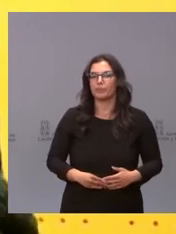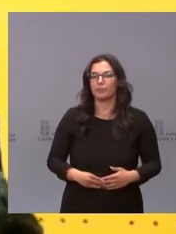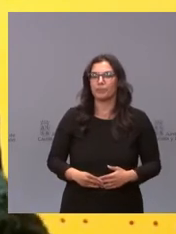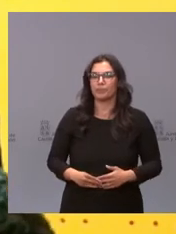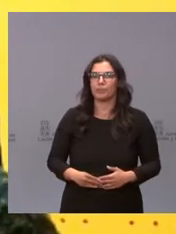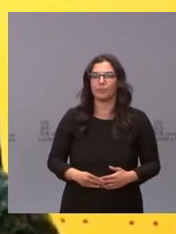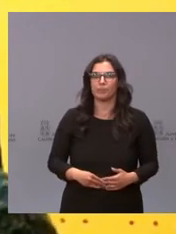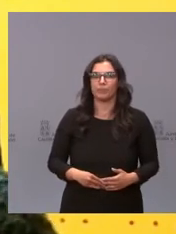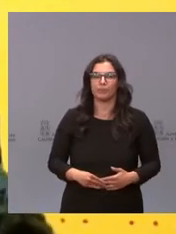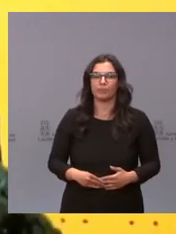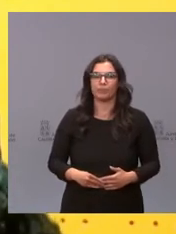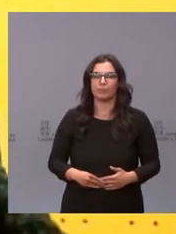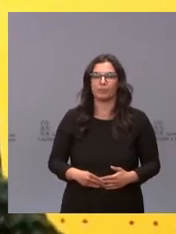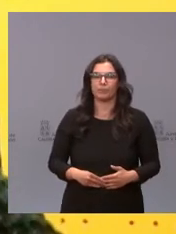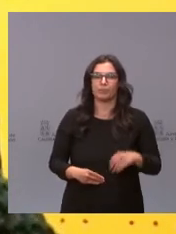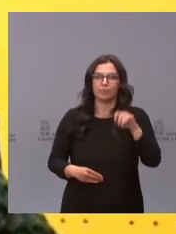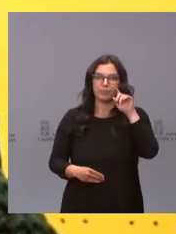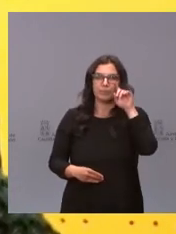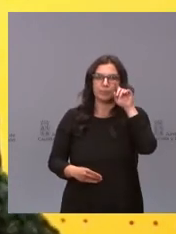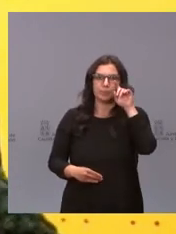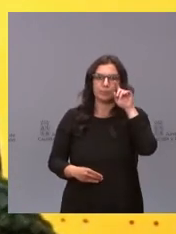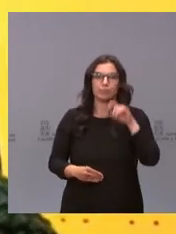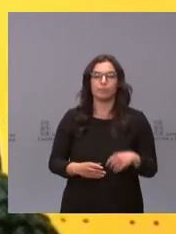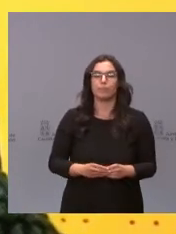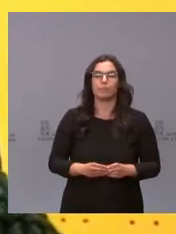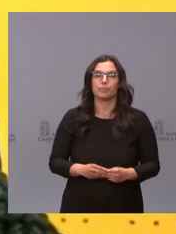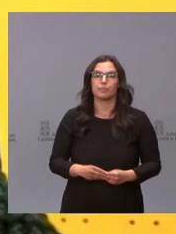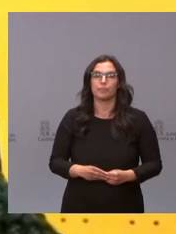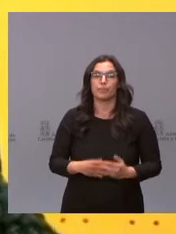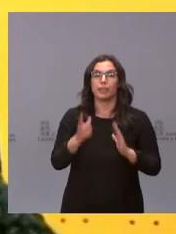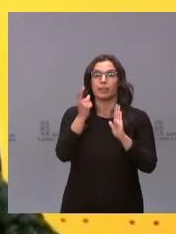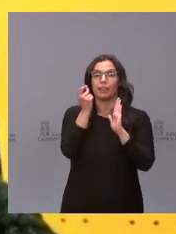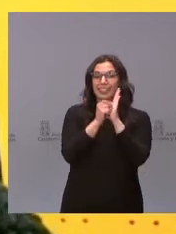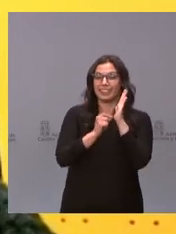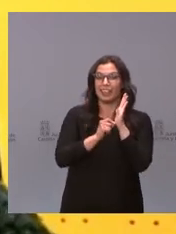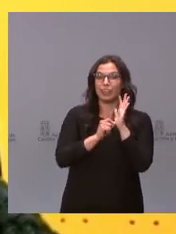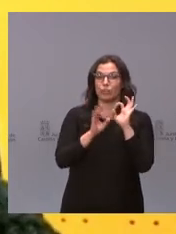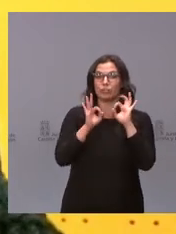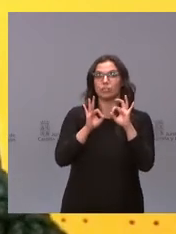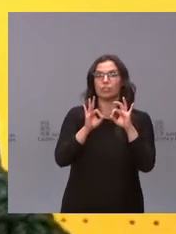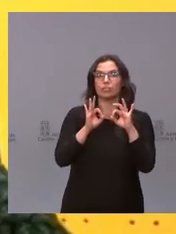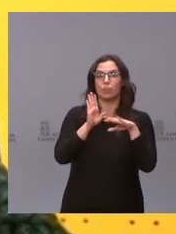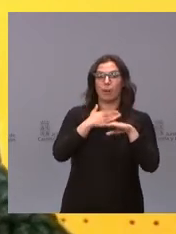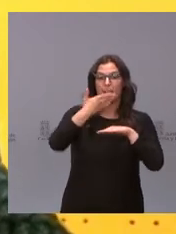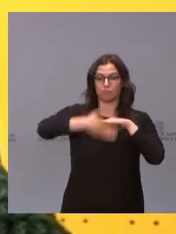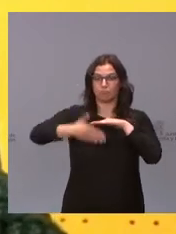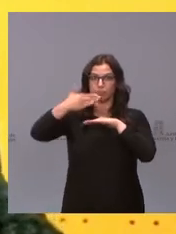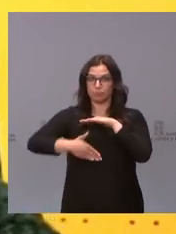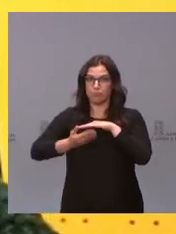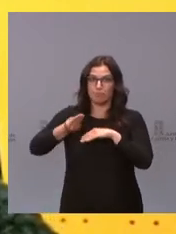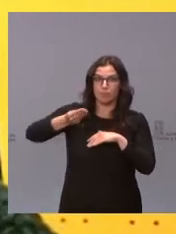cuáles serán los criterios para ampliar las medidas restrictivas